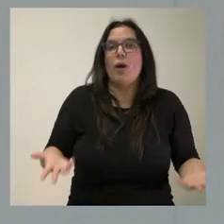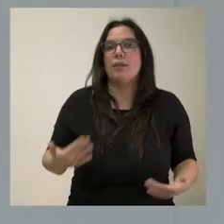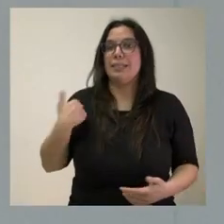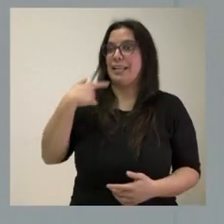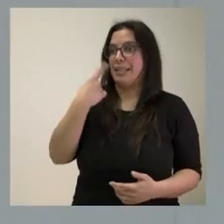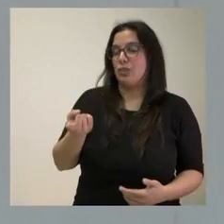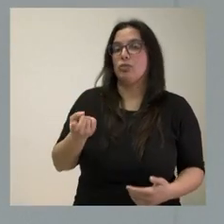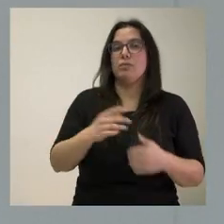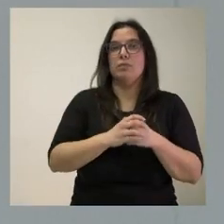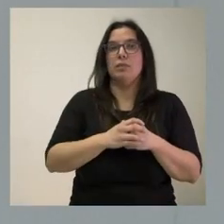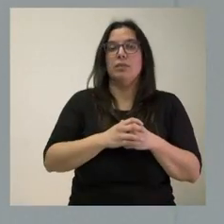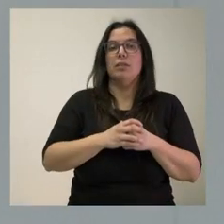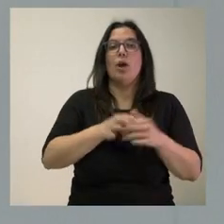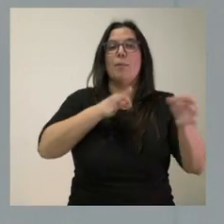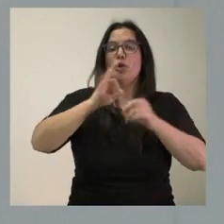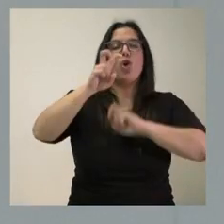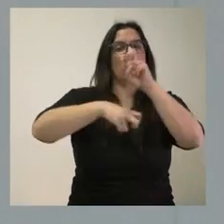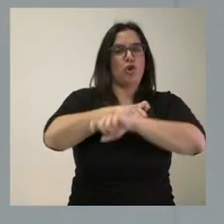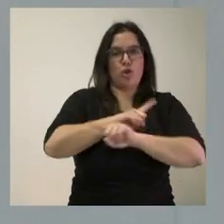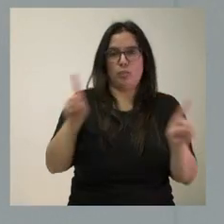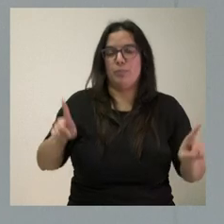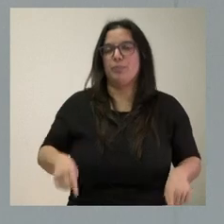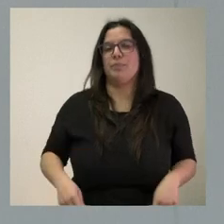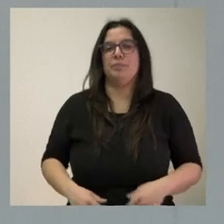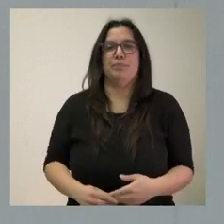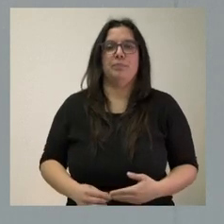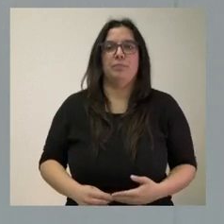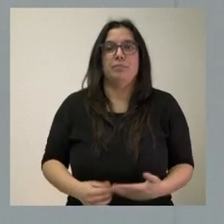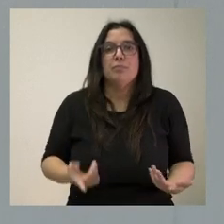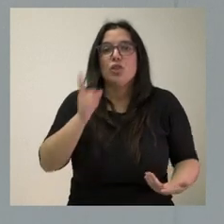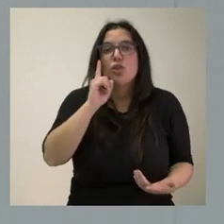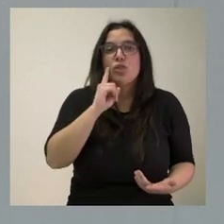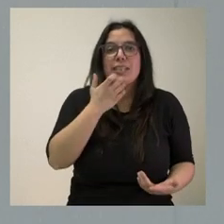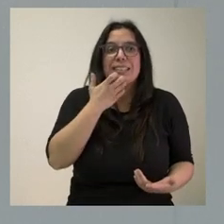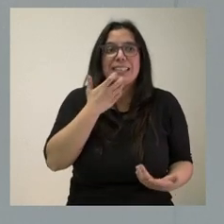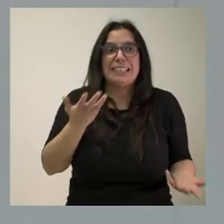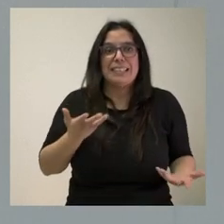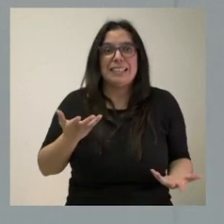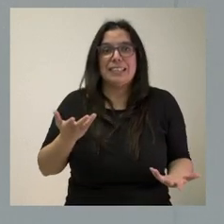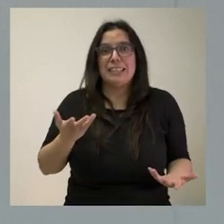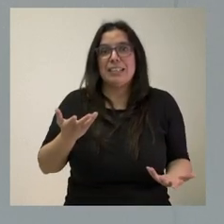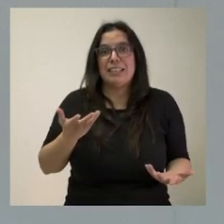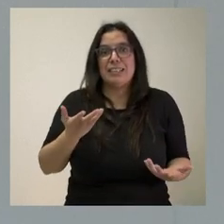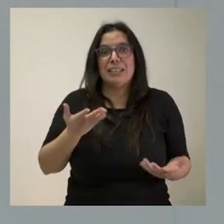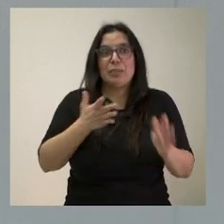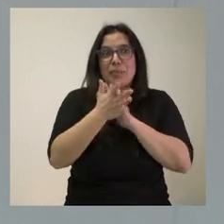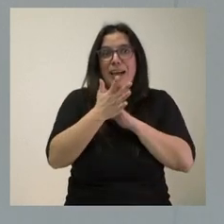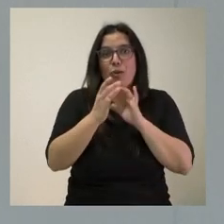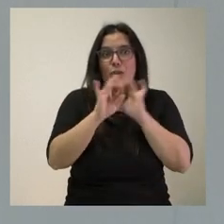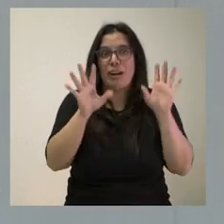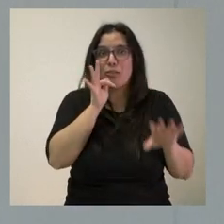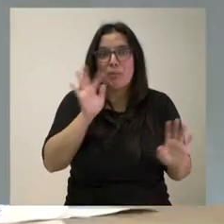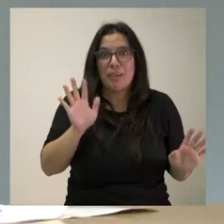no se van a modificar los protocolos. No sé si lo he dejado claro. Sí,